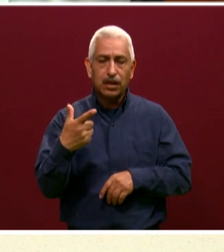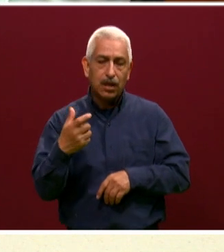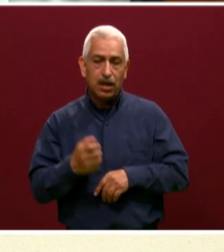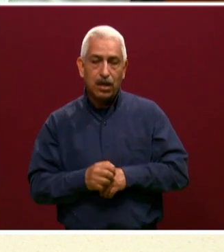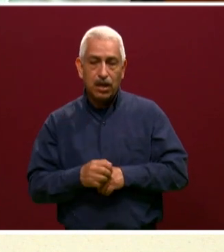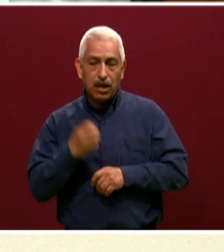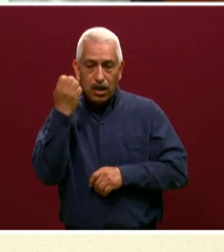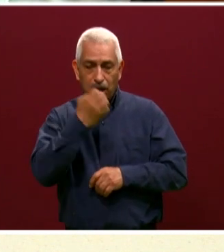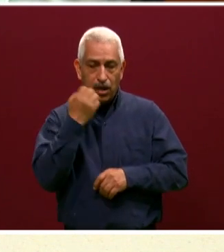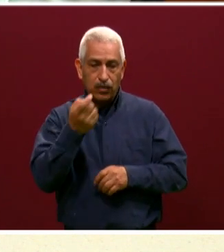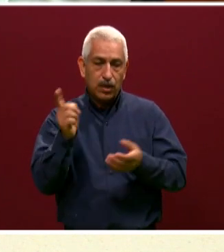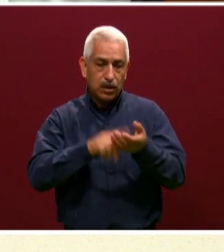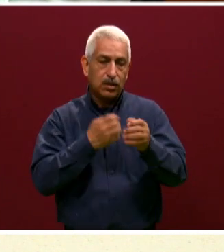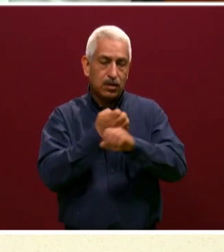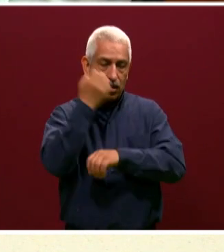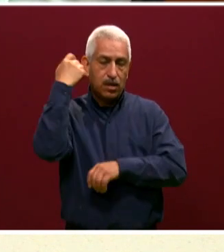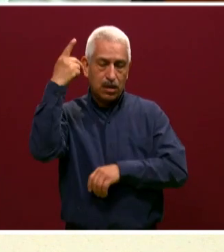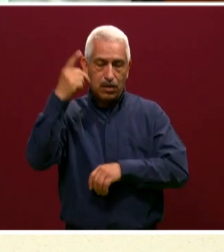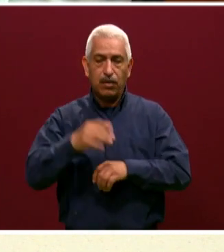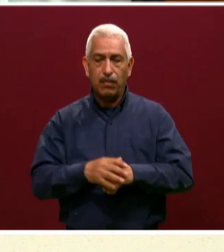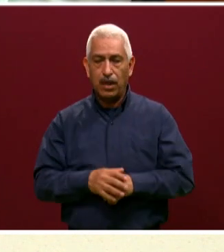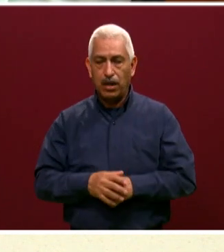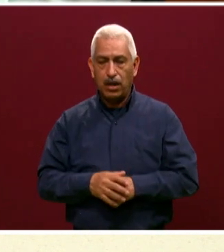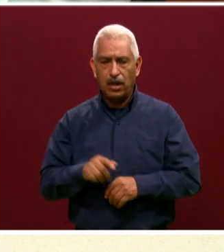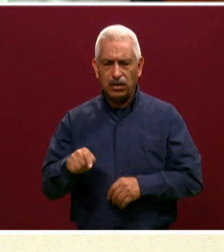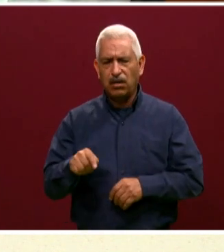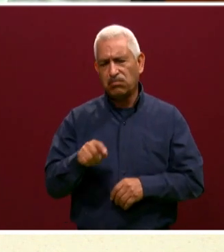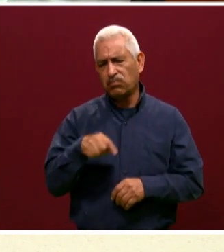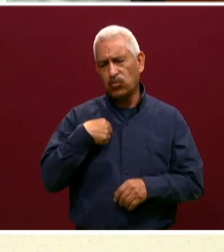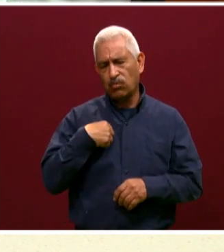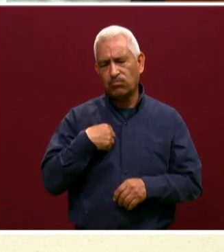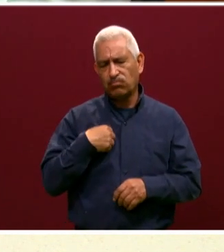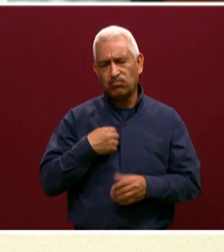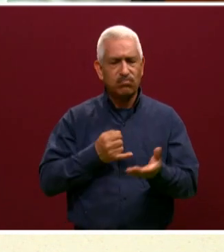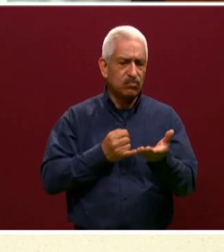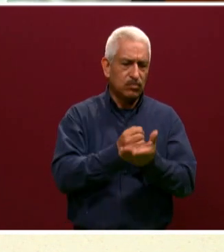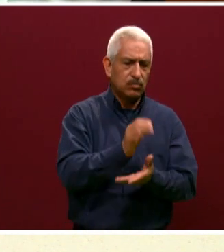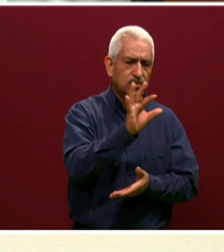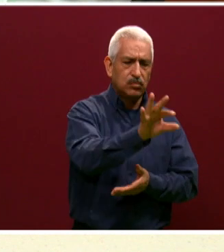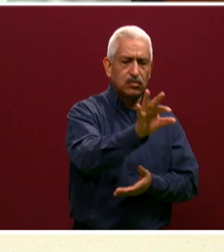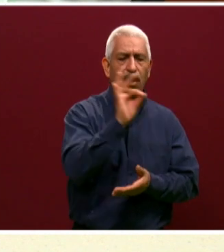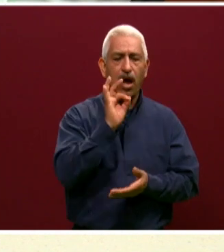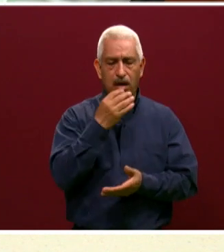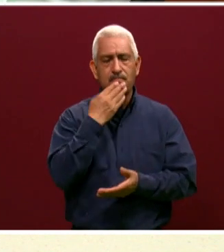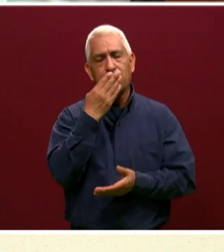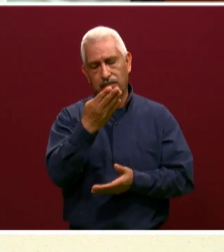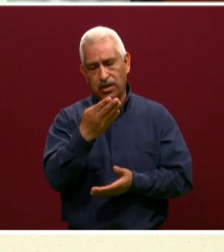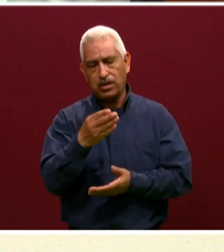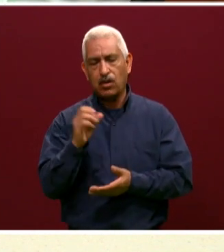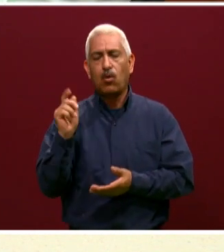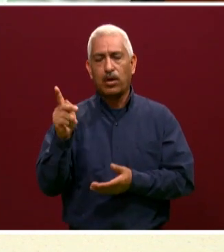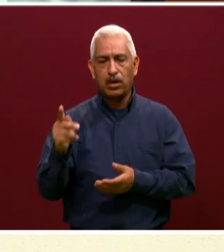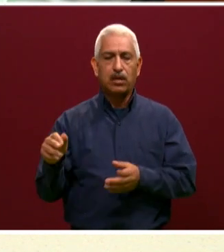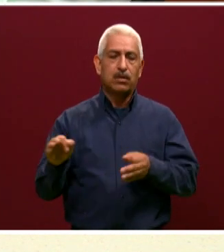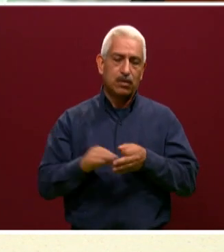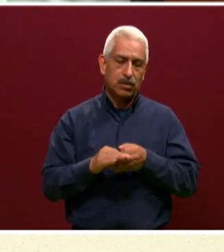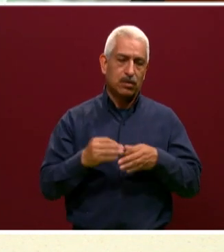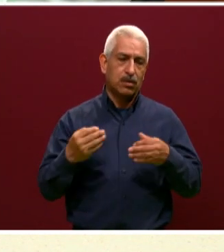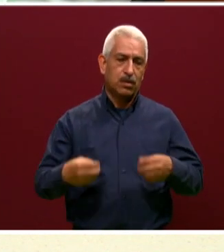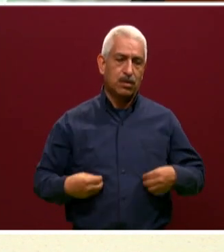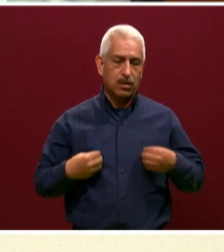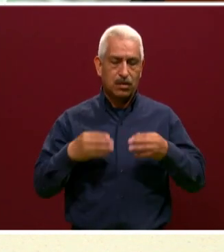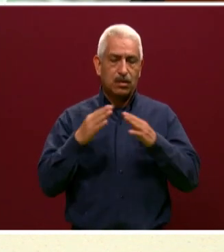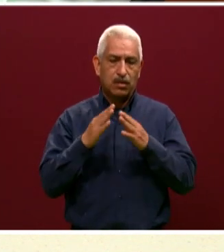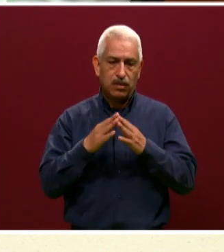que ellos… en el que ellos quieran entrar y ya van a ver los requisitos. Entonces, inmediatamente el personal del